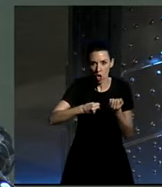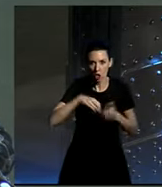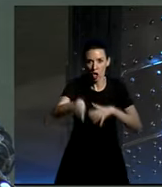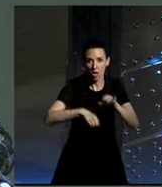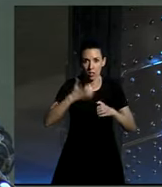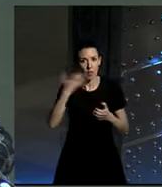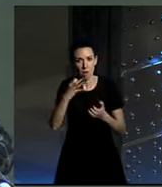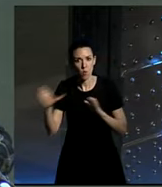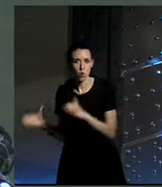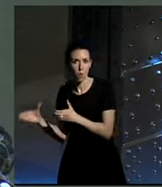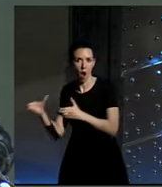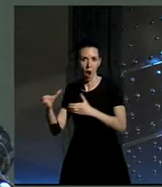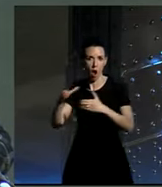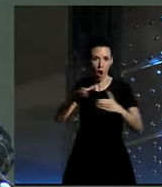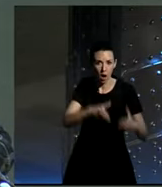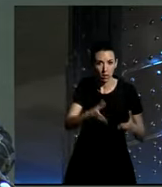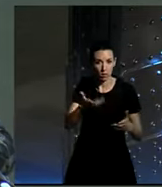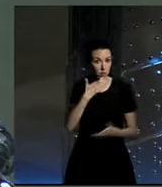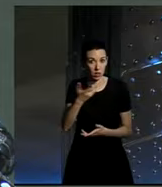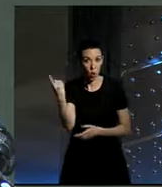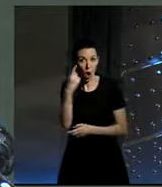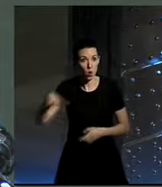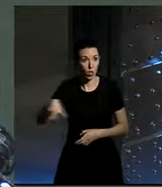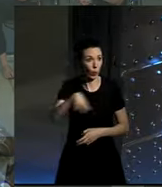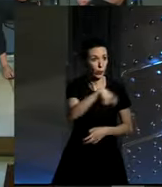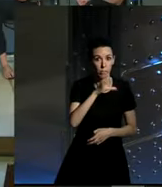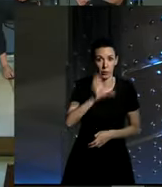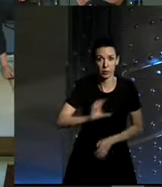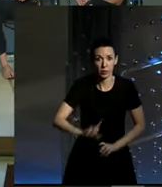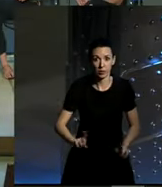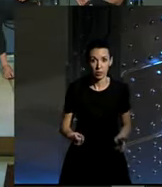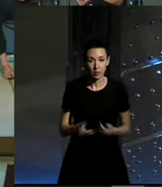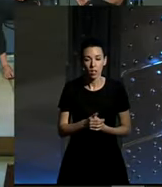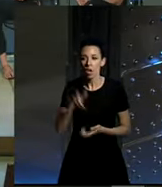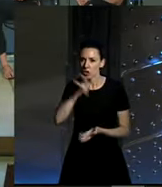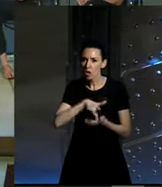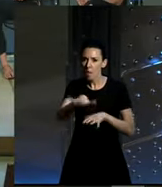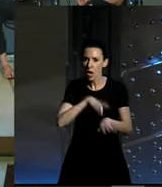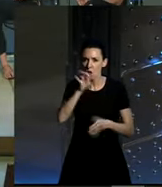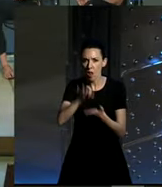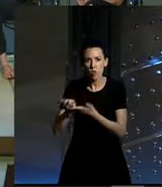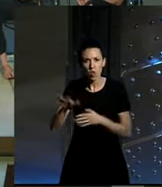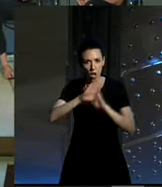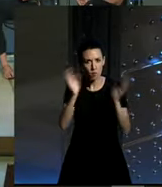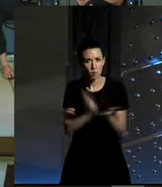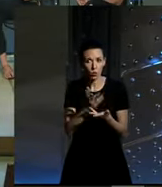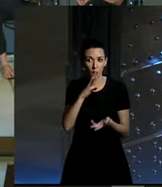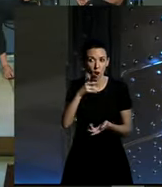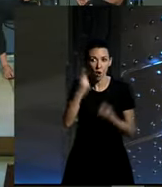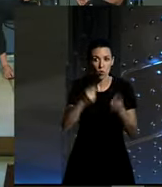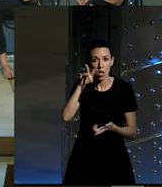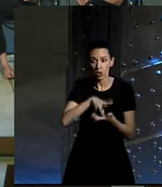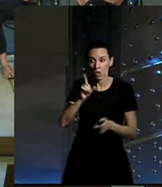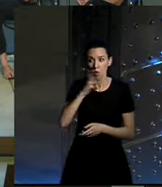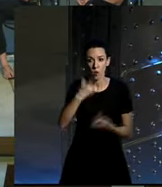eran grupo sabes si nadie no te atrevía es un movimiento internacional eso pues sucede en casi todas las ciudades del mundo y en algunas ciudades ya no sucede porque ya no es